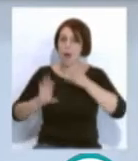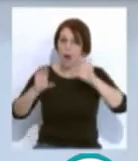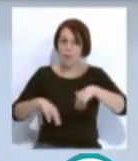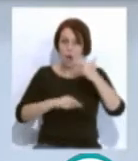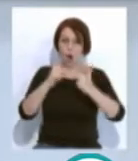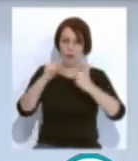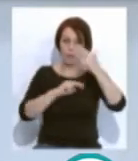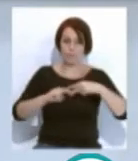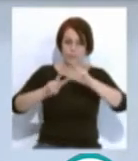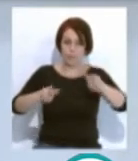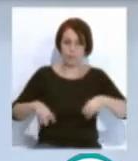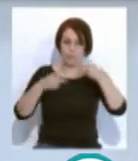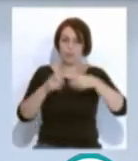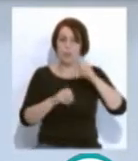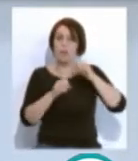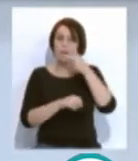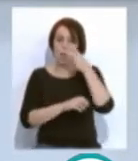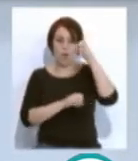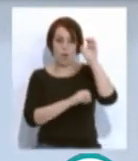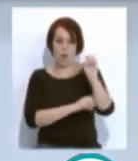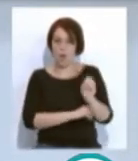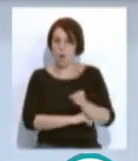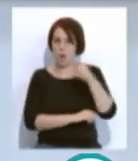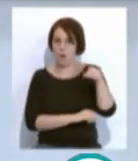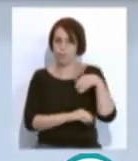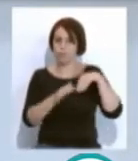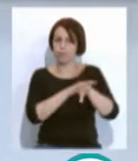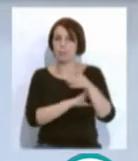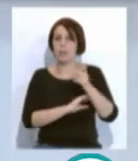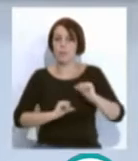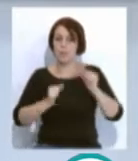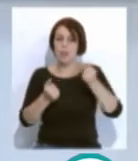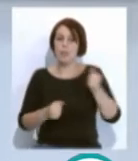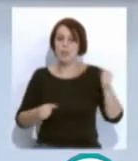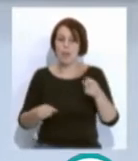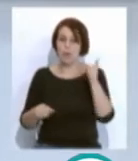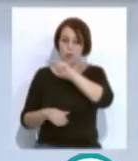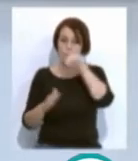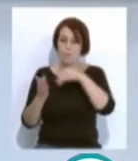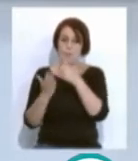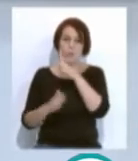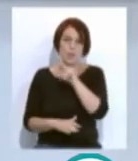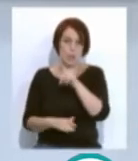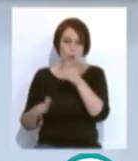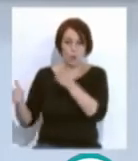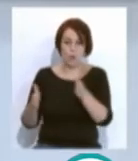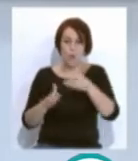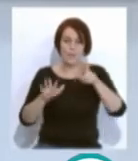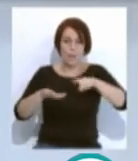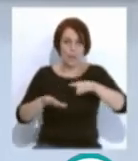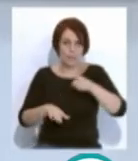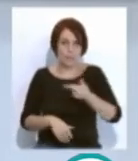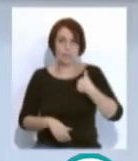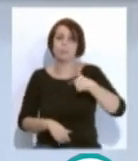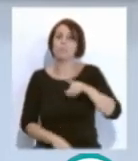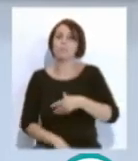obras de rehabilitación de los depósitos de tabacalera arrancarán en el segundo semestre de 2021. El concejal de Empleo y Fomento,